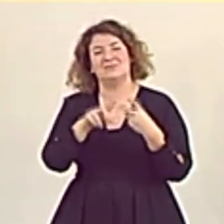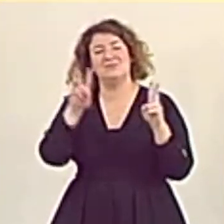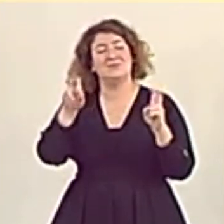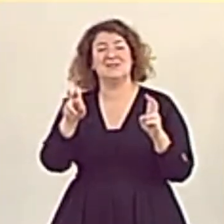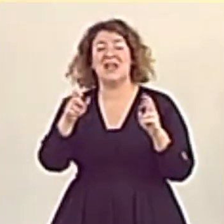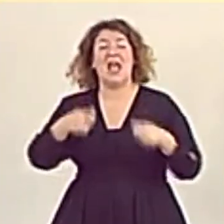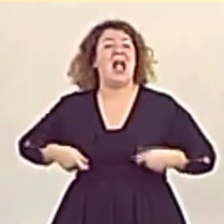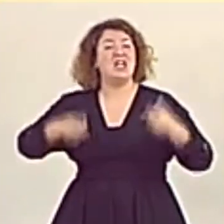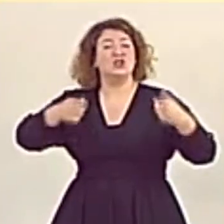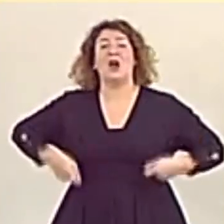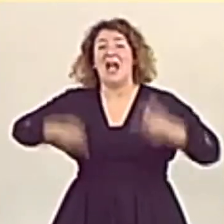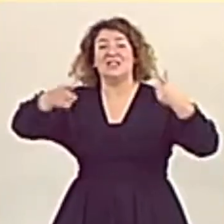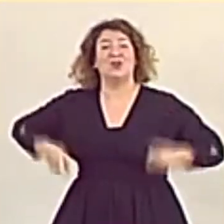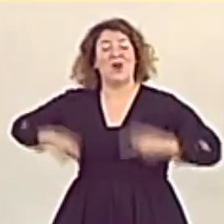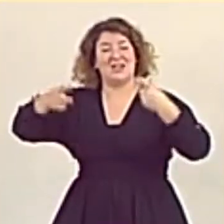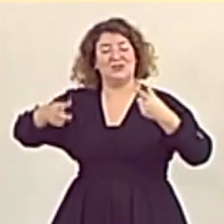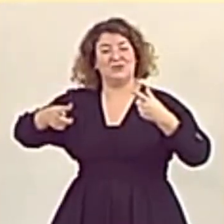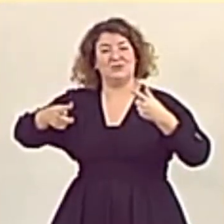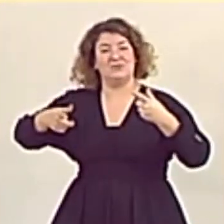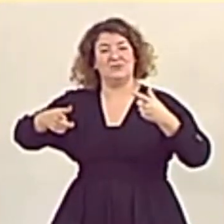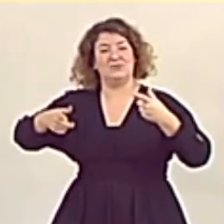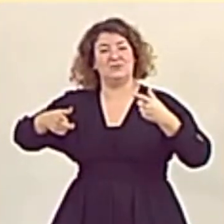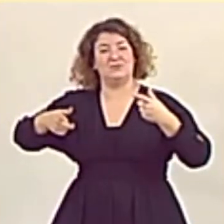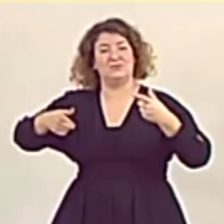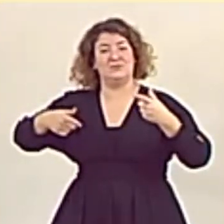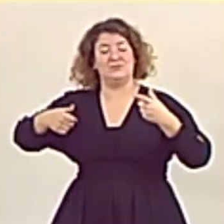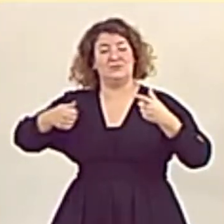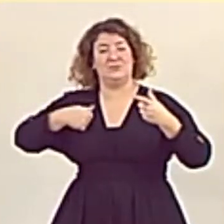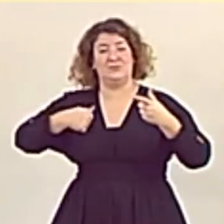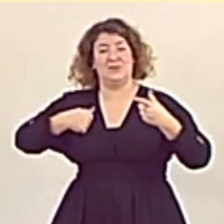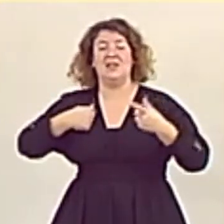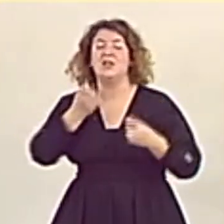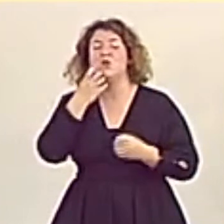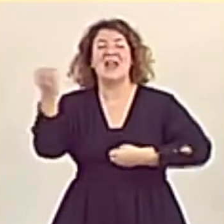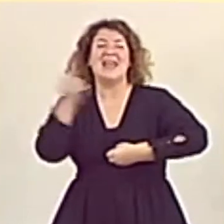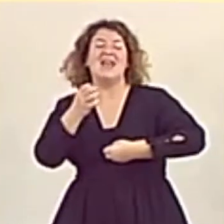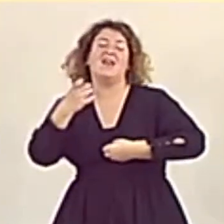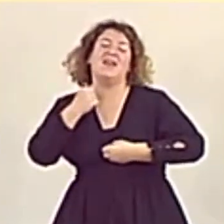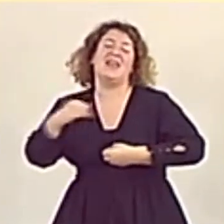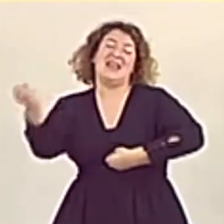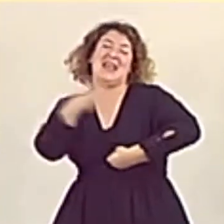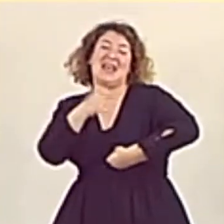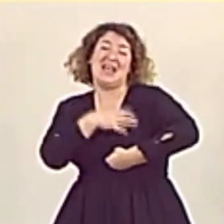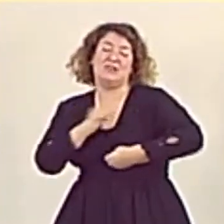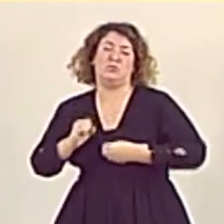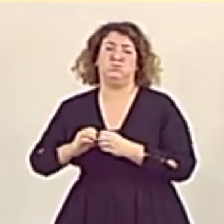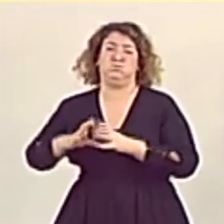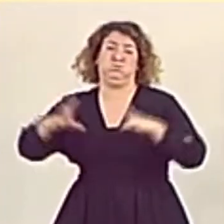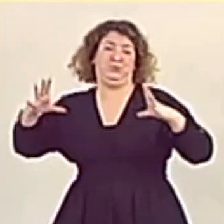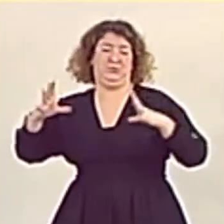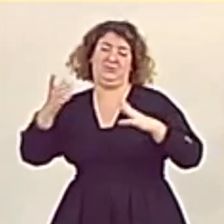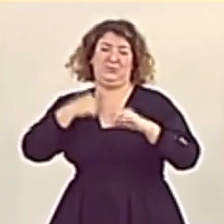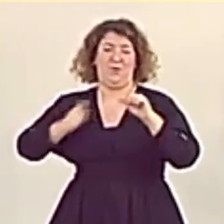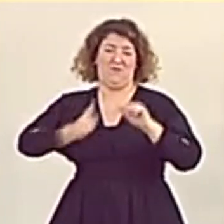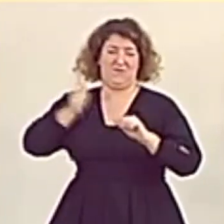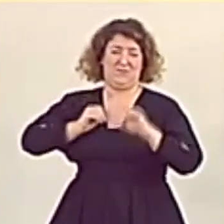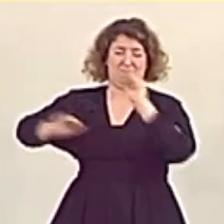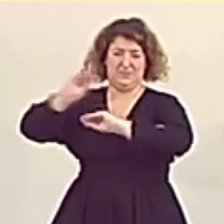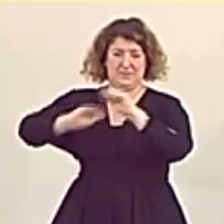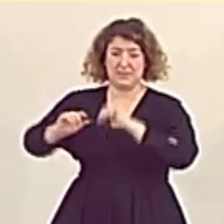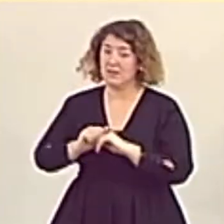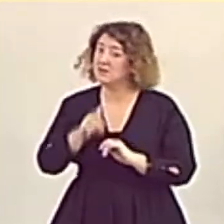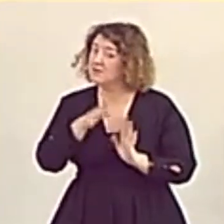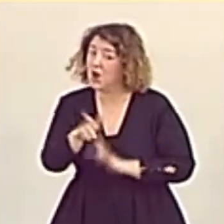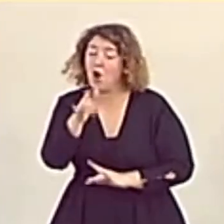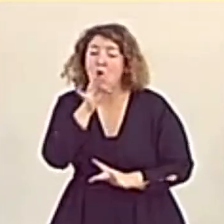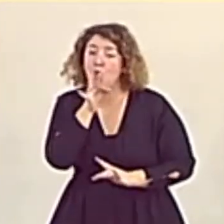mucho gasto en un presupuesto que tiene los ingresos inflados. O mienten cuando prometen cosas que saben que no pueden